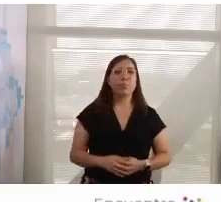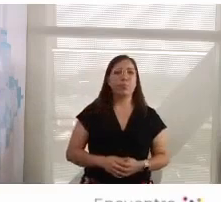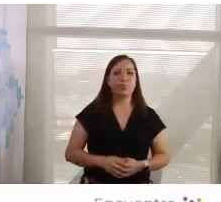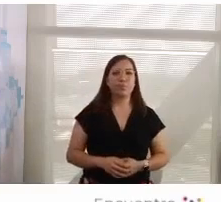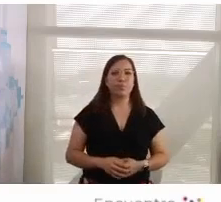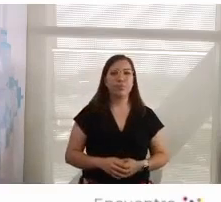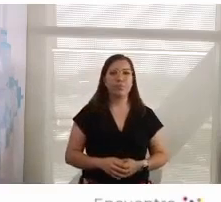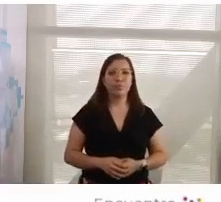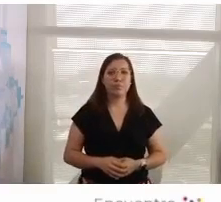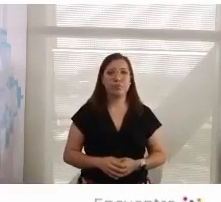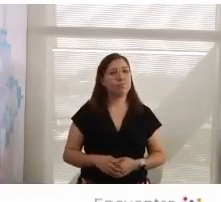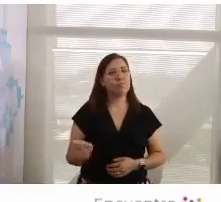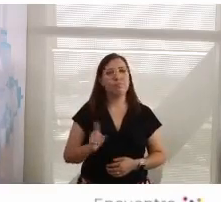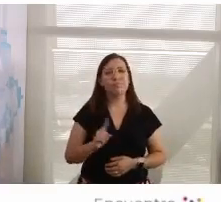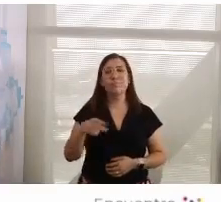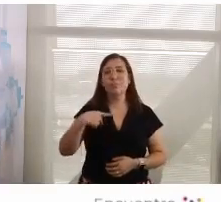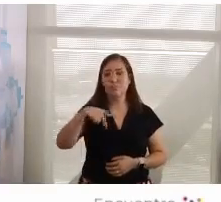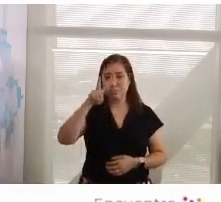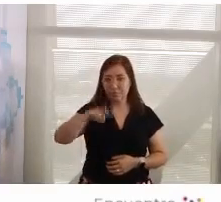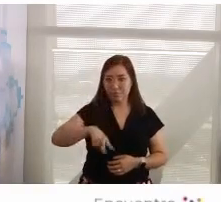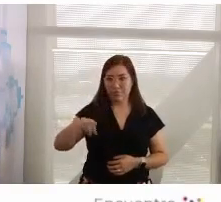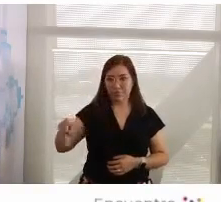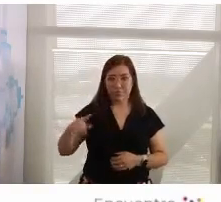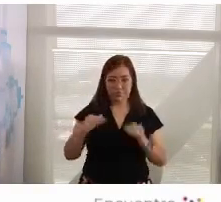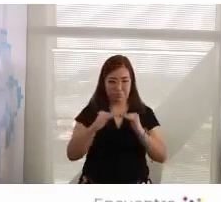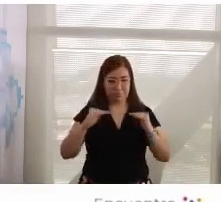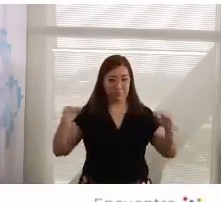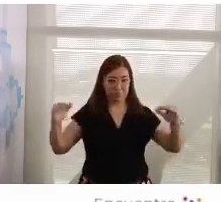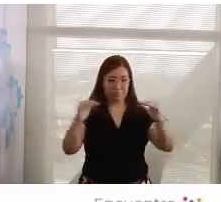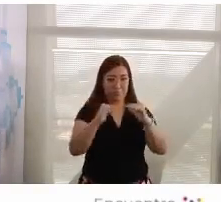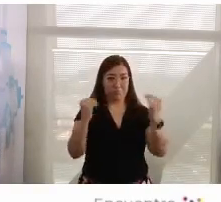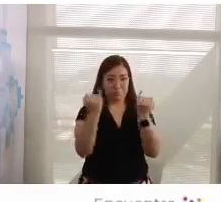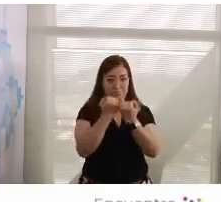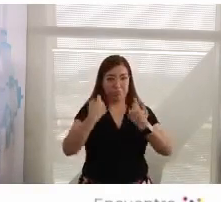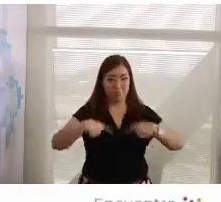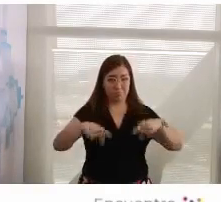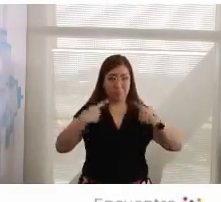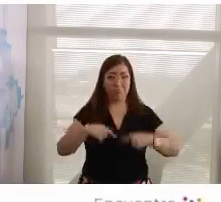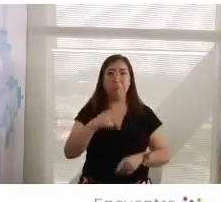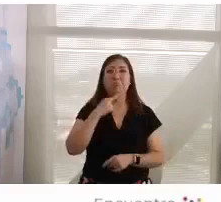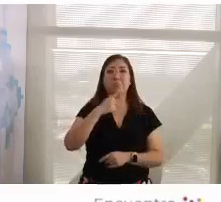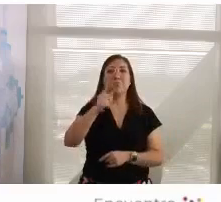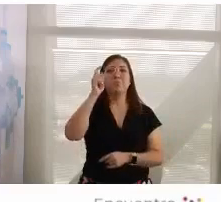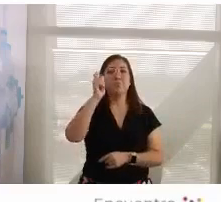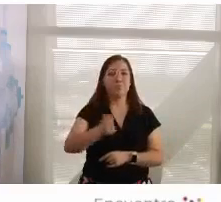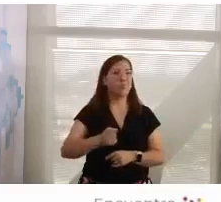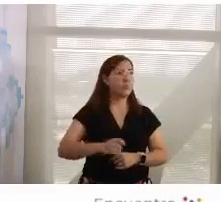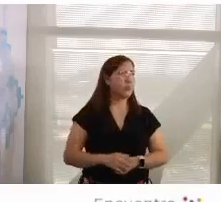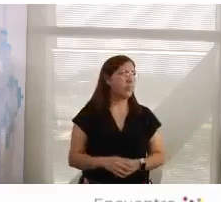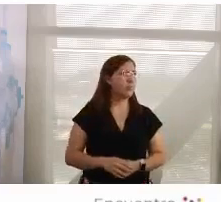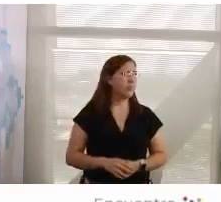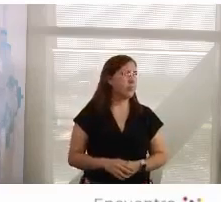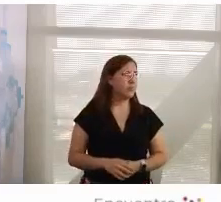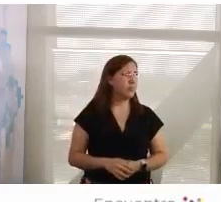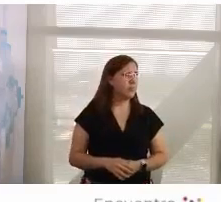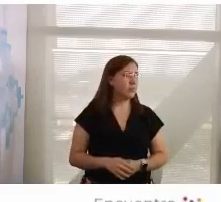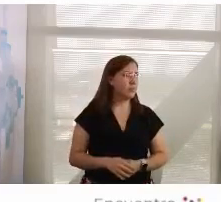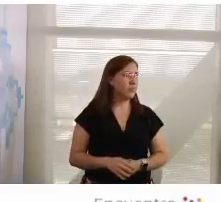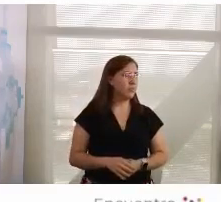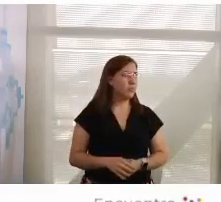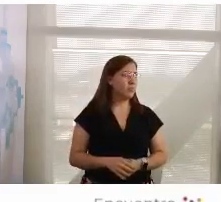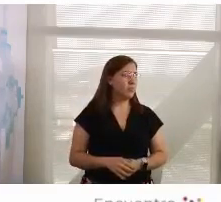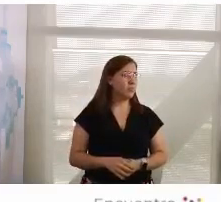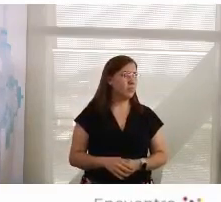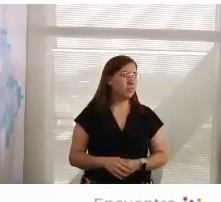debajo. La democracia, de fato, hace una confusión, produce una serie de